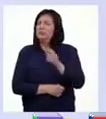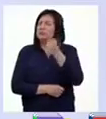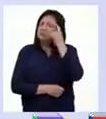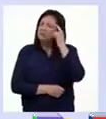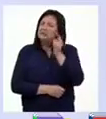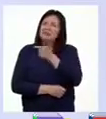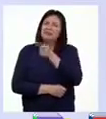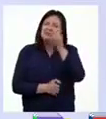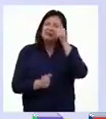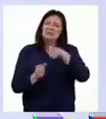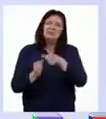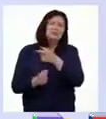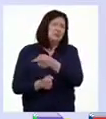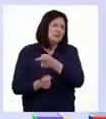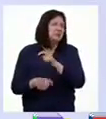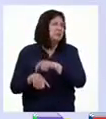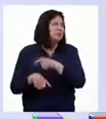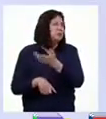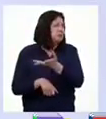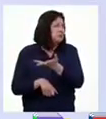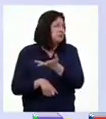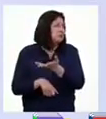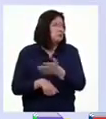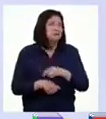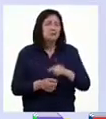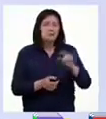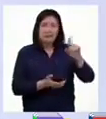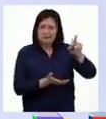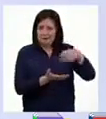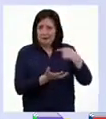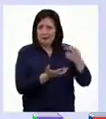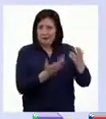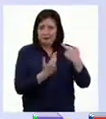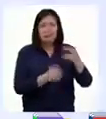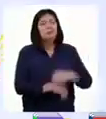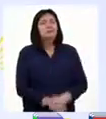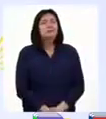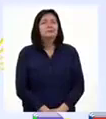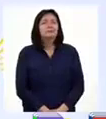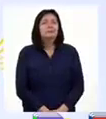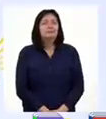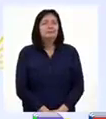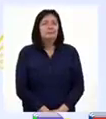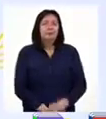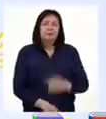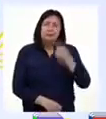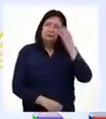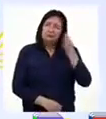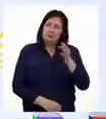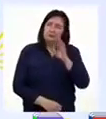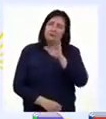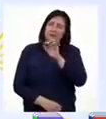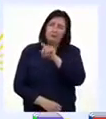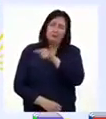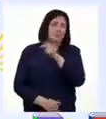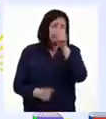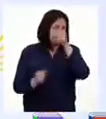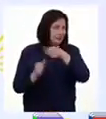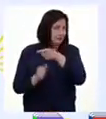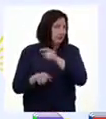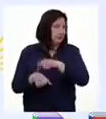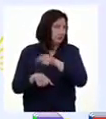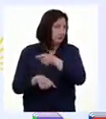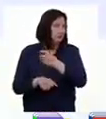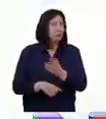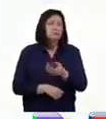qué creen que ella recuerda tanto esos momentos y esto fue lo que me respondieron. Creo que Camila puede recordar esos